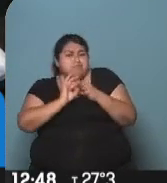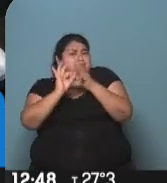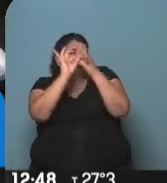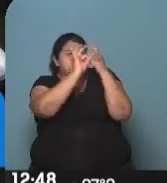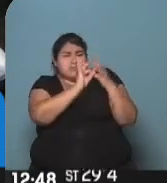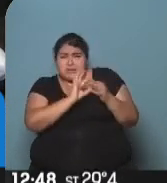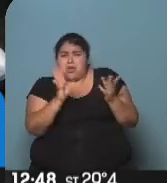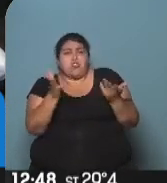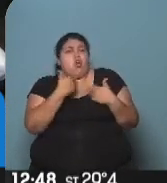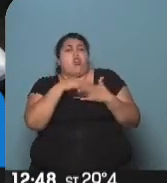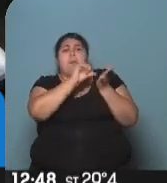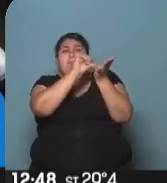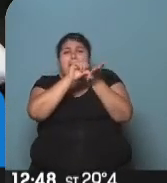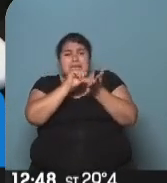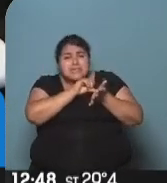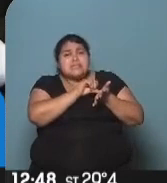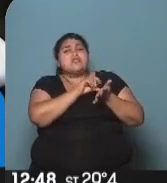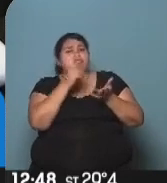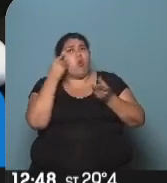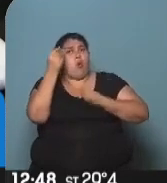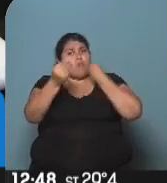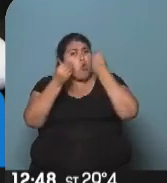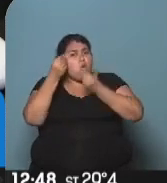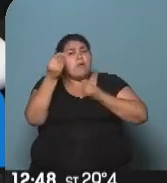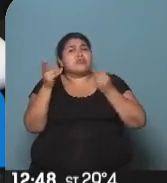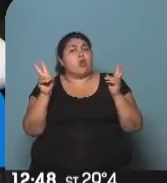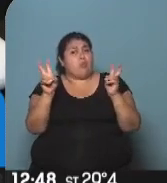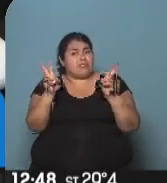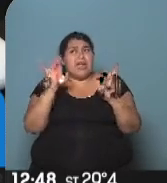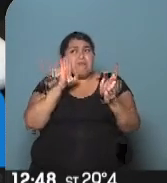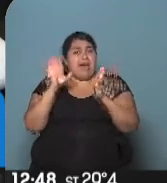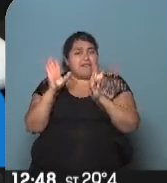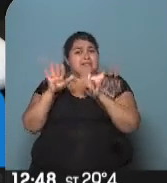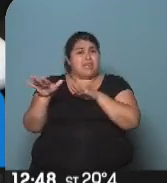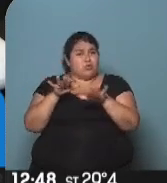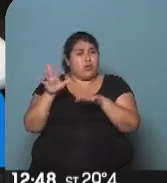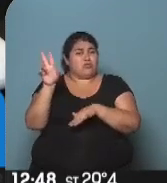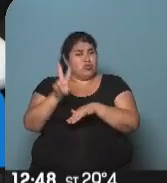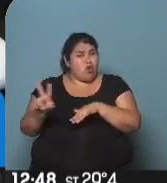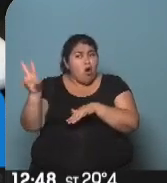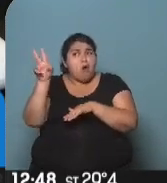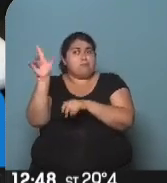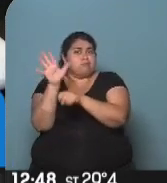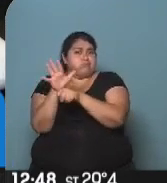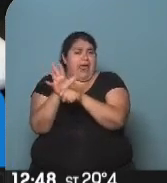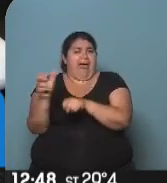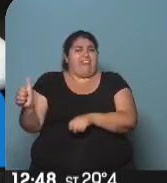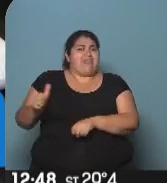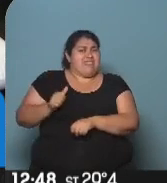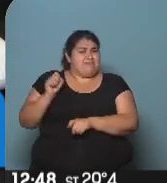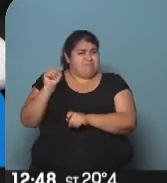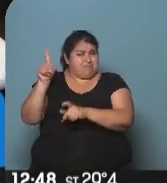países que se han manifestado con una honda preocupación por esta situación, por esta dictadura que sufre el pueblo